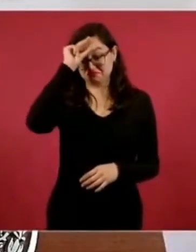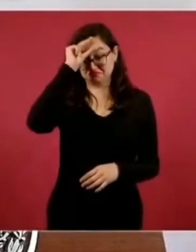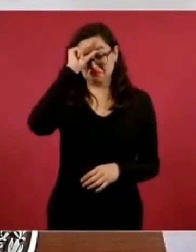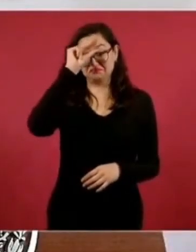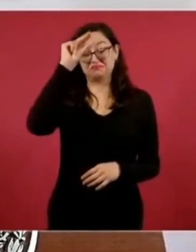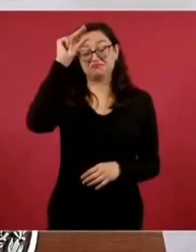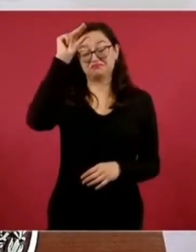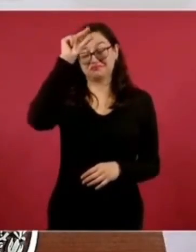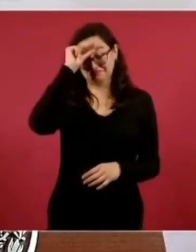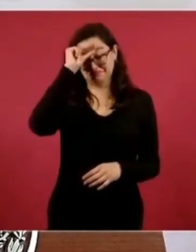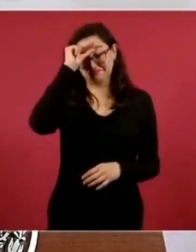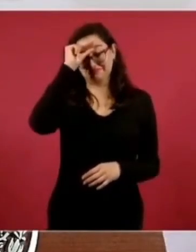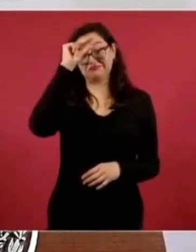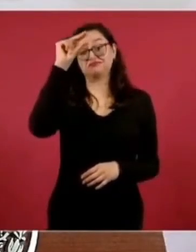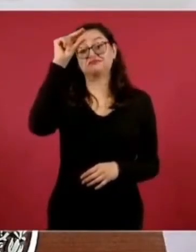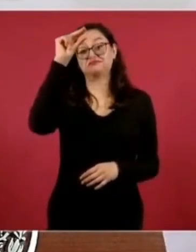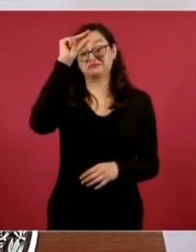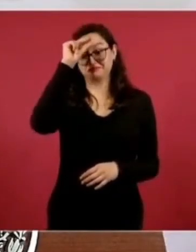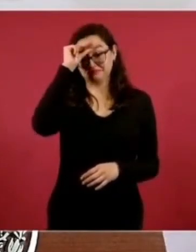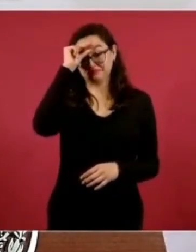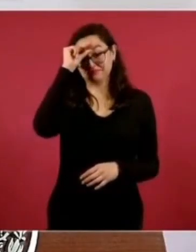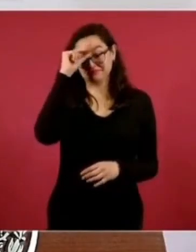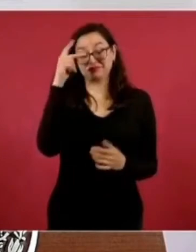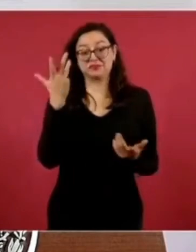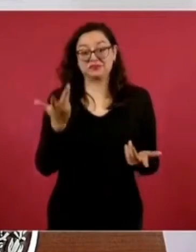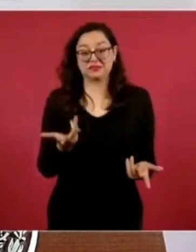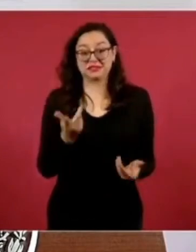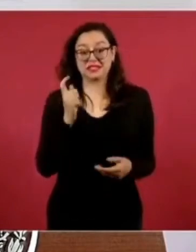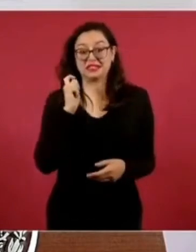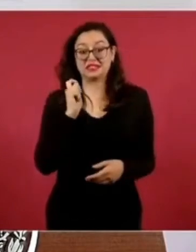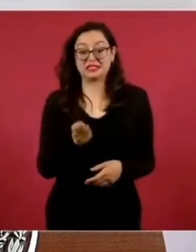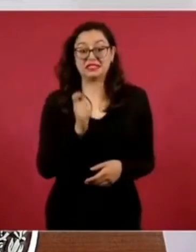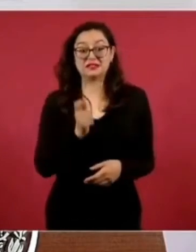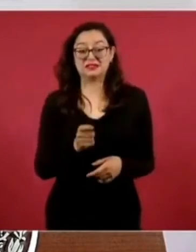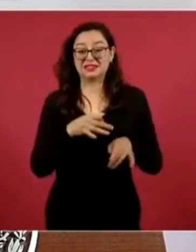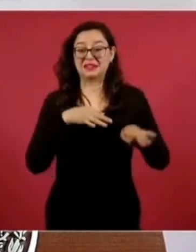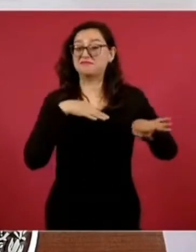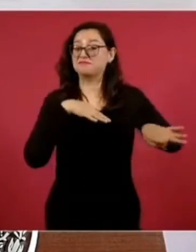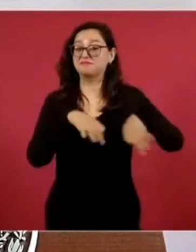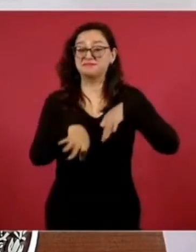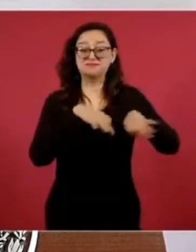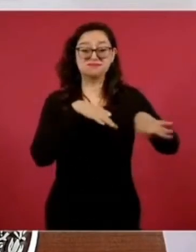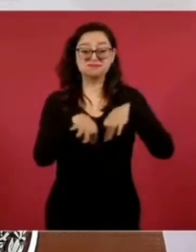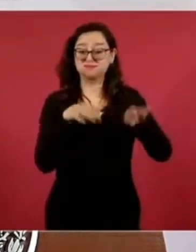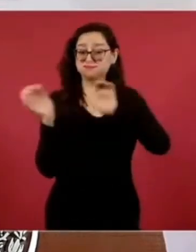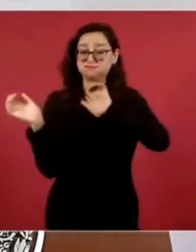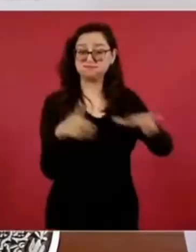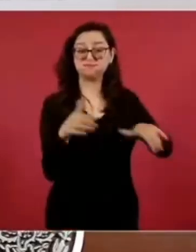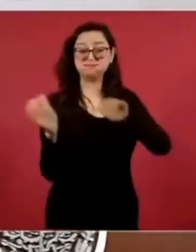porque esto va a significar muchísimos empleos. Además,